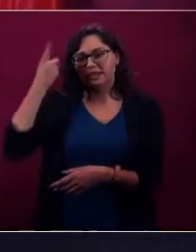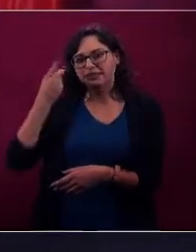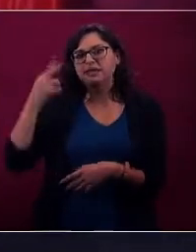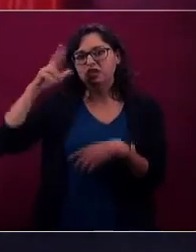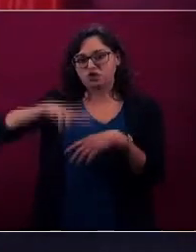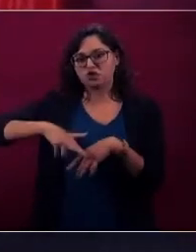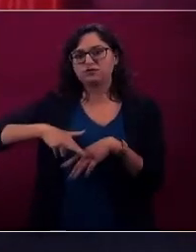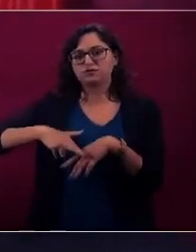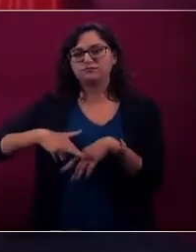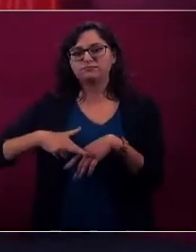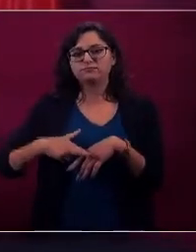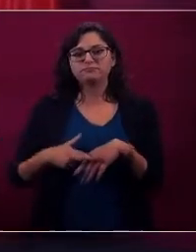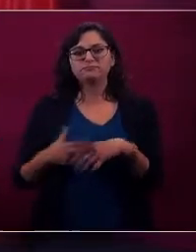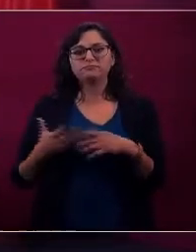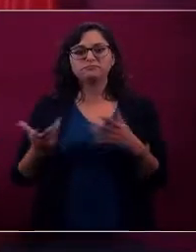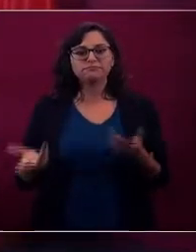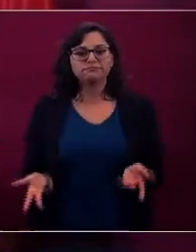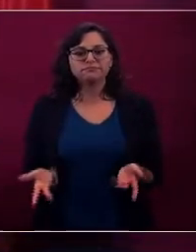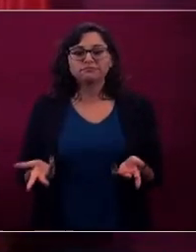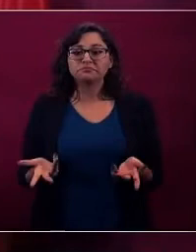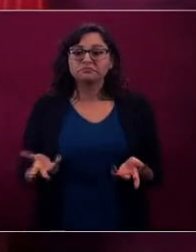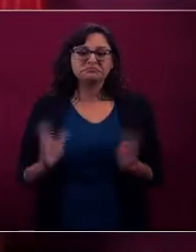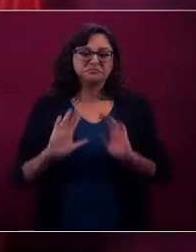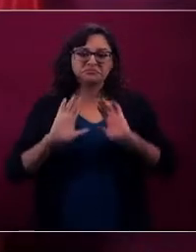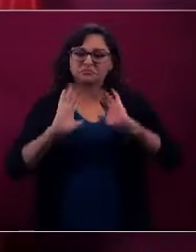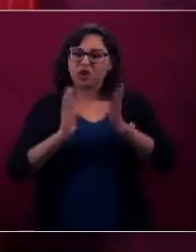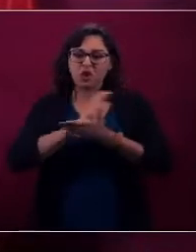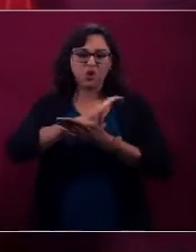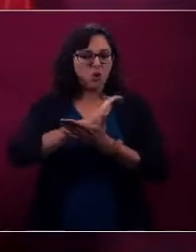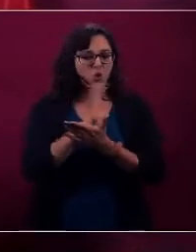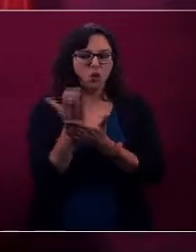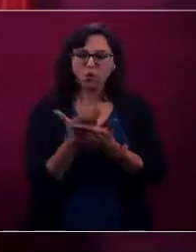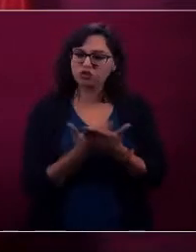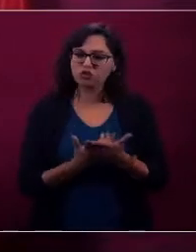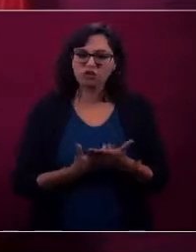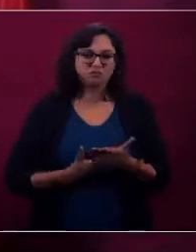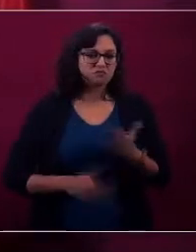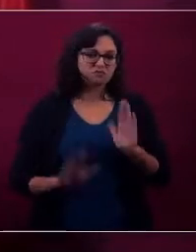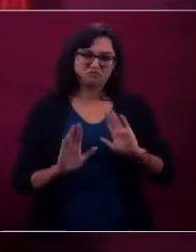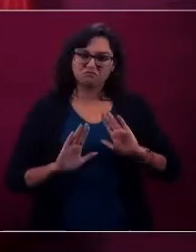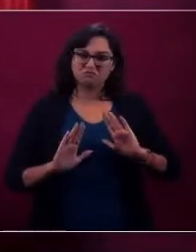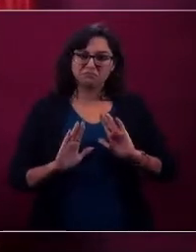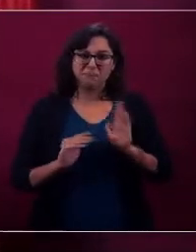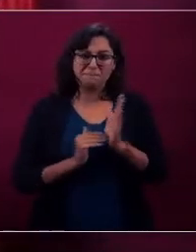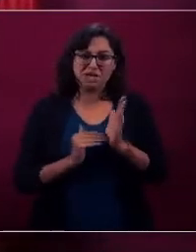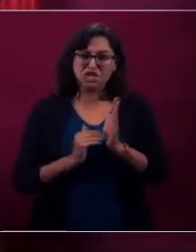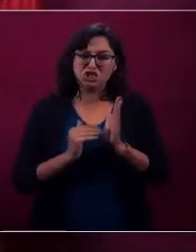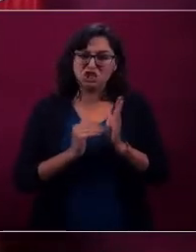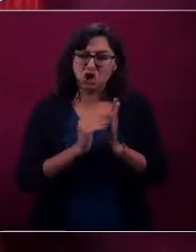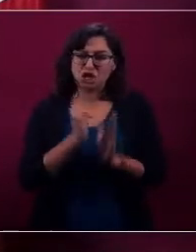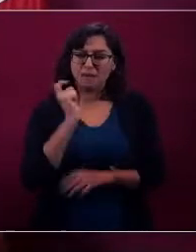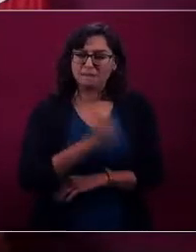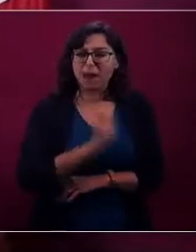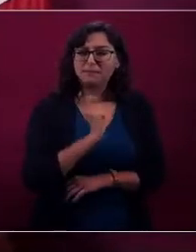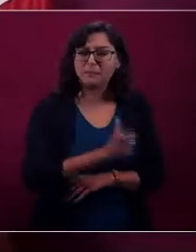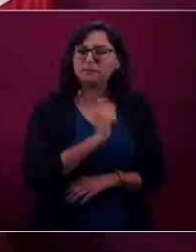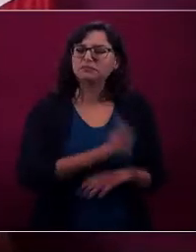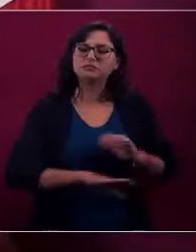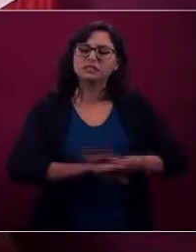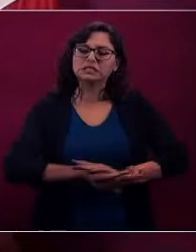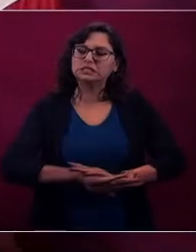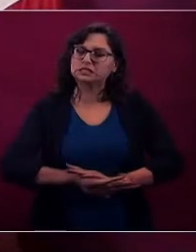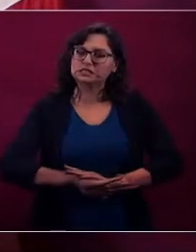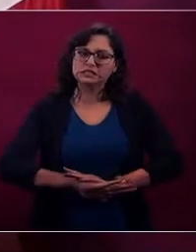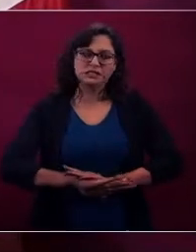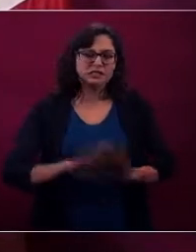que ya no se tenían esos contratos millonarios y que estaban